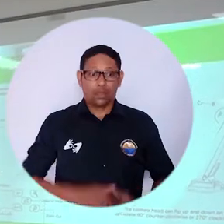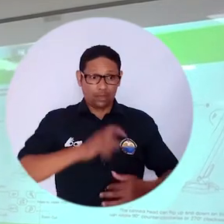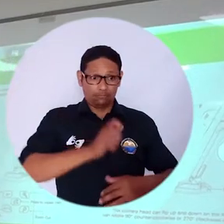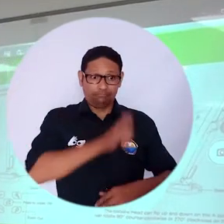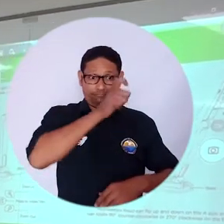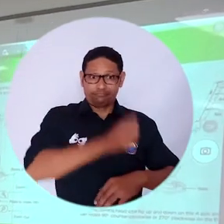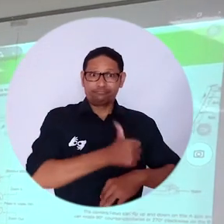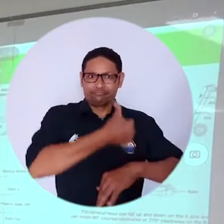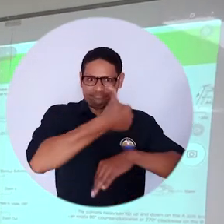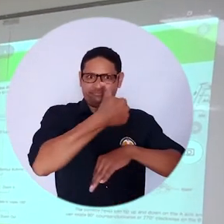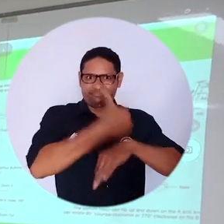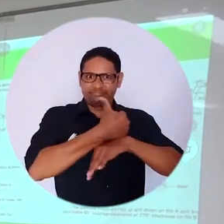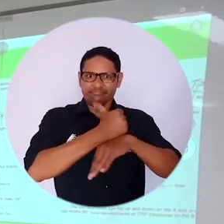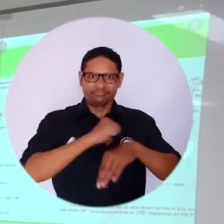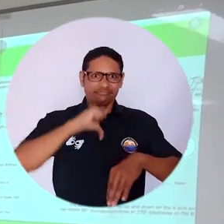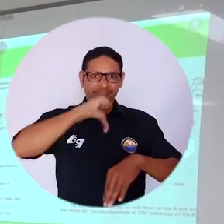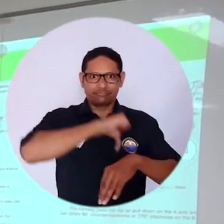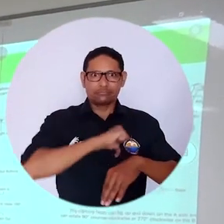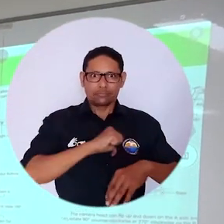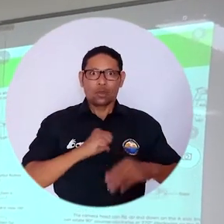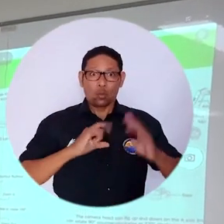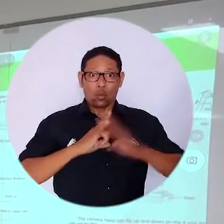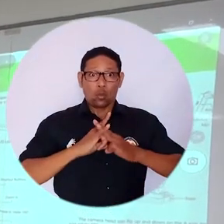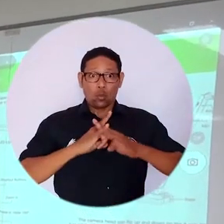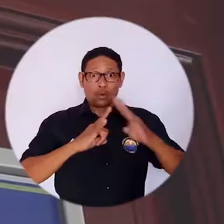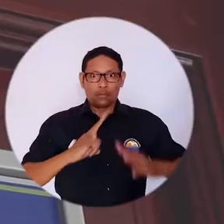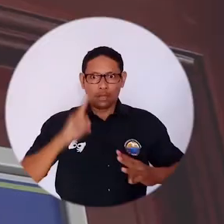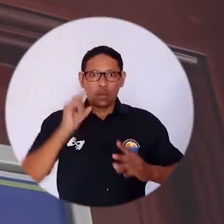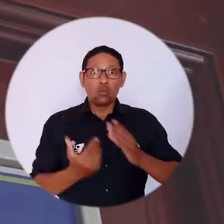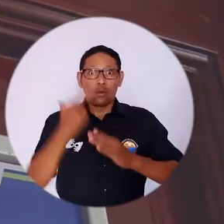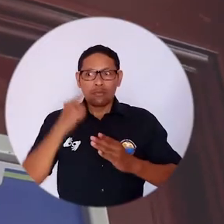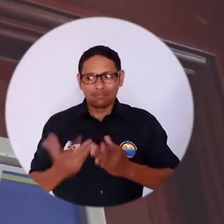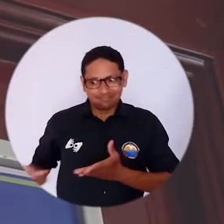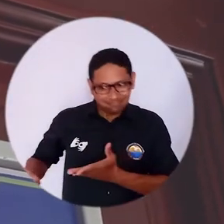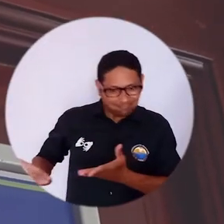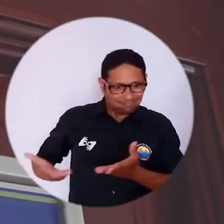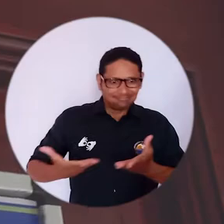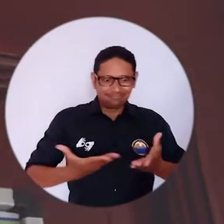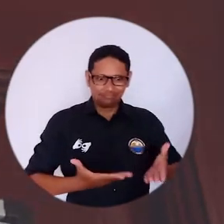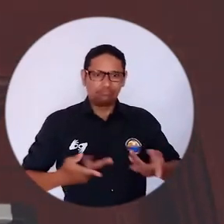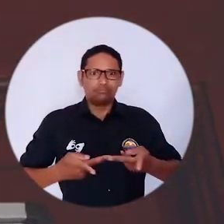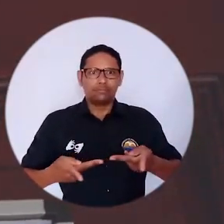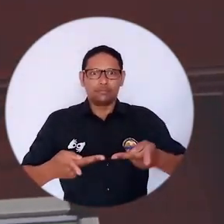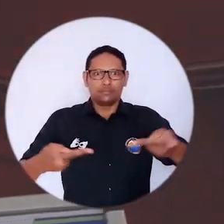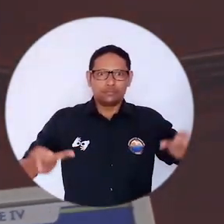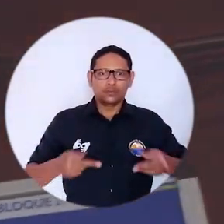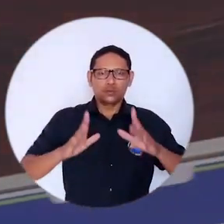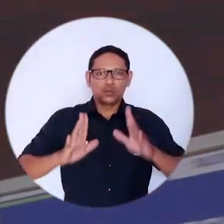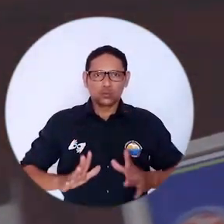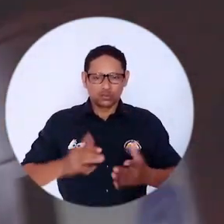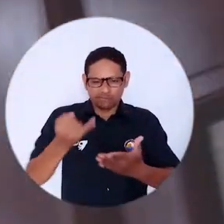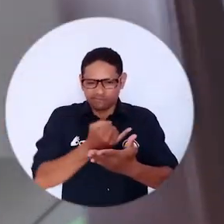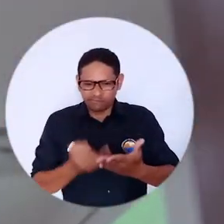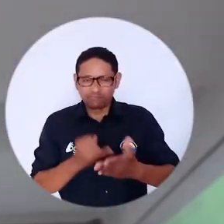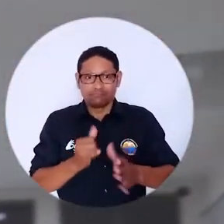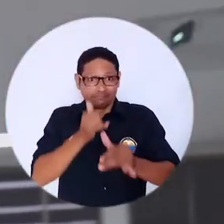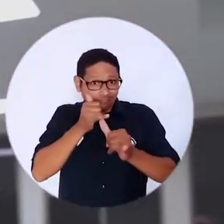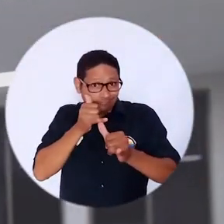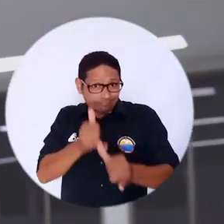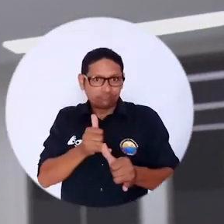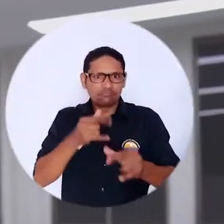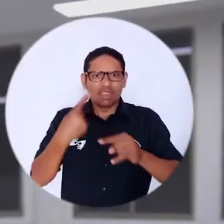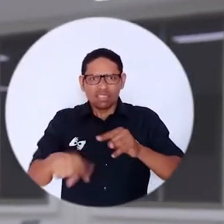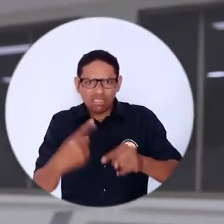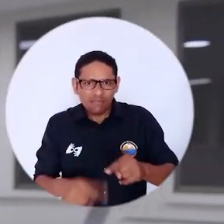El doctor Pablo Vera Salazar, rector de la Universidad del Magdalena, inauguró el Laboratorio de Dibujo de Ingeniería, una sala adecuada que incorpora